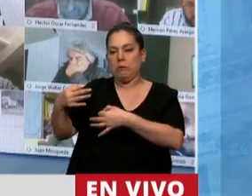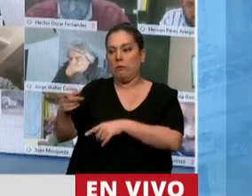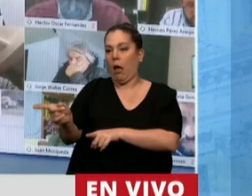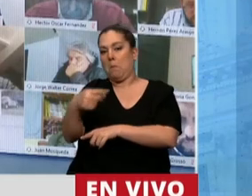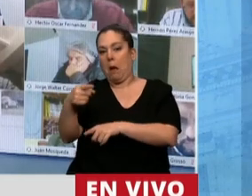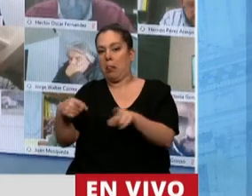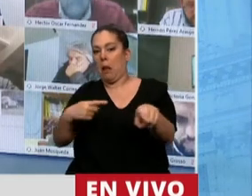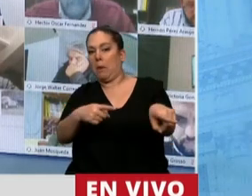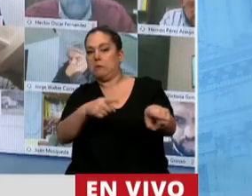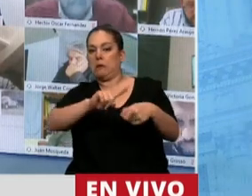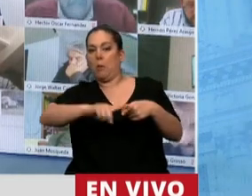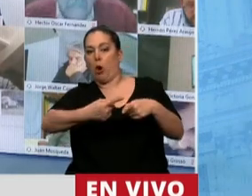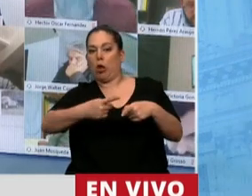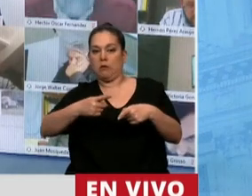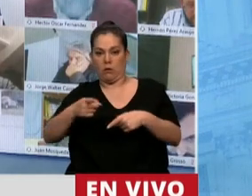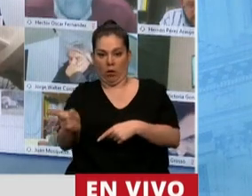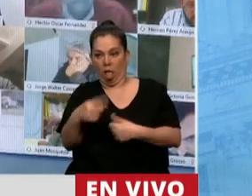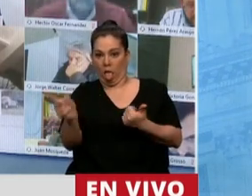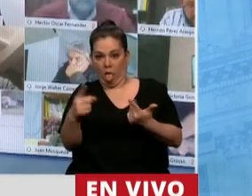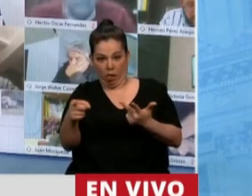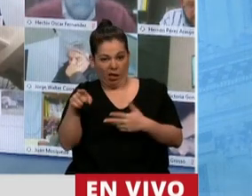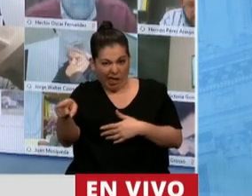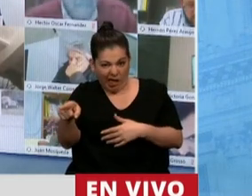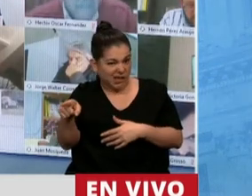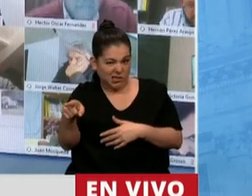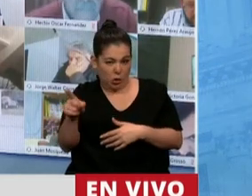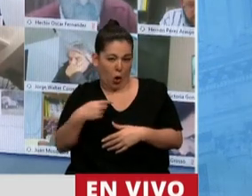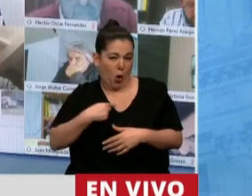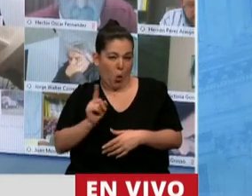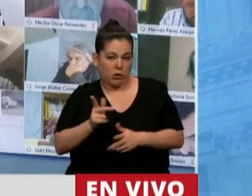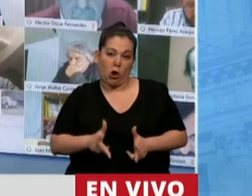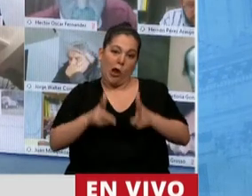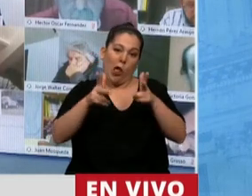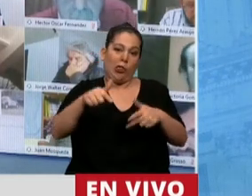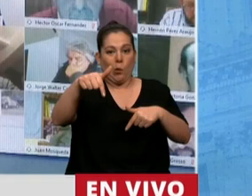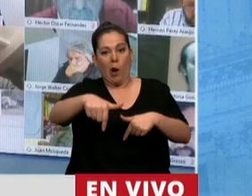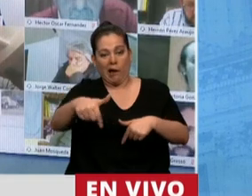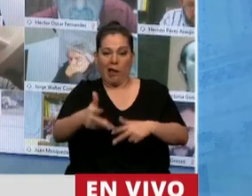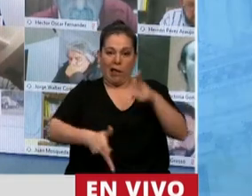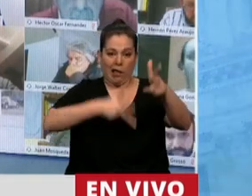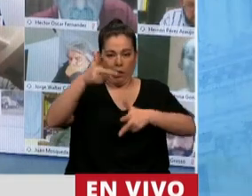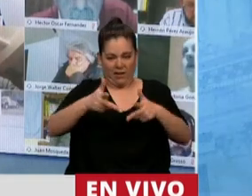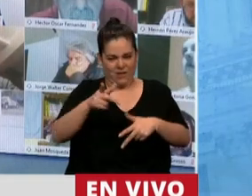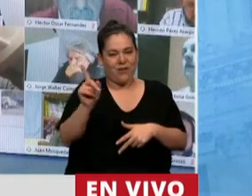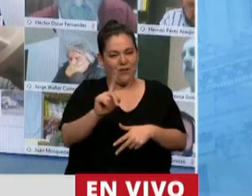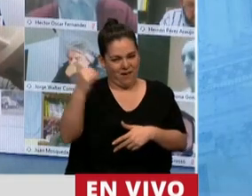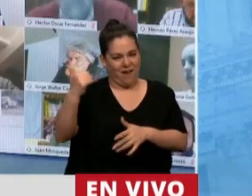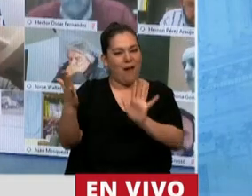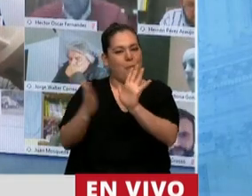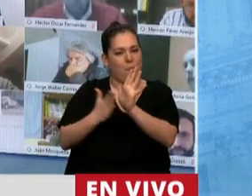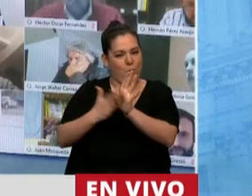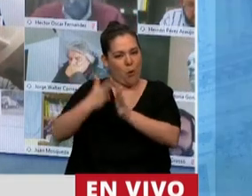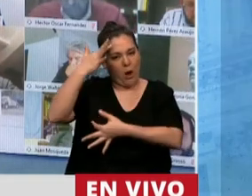adversarios políticos. Y eso no es que yo venga a decirlo acá. Está ahí en tribunales.